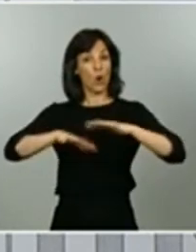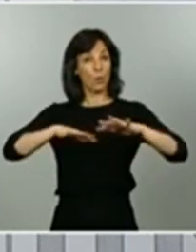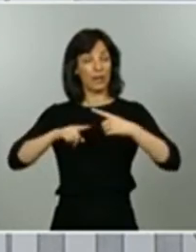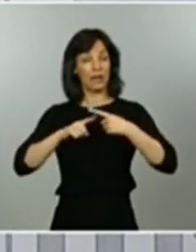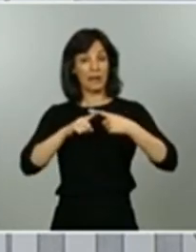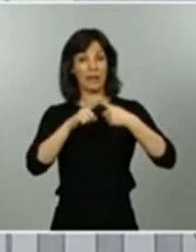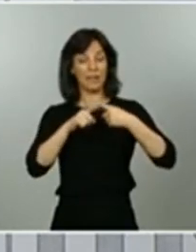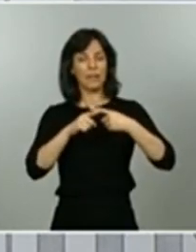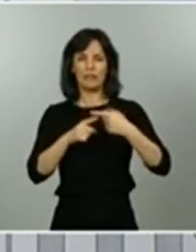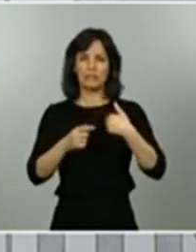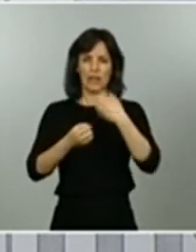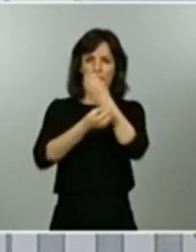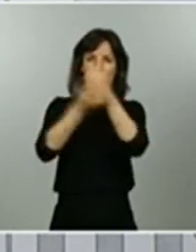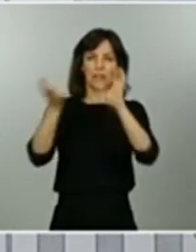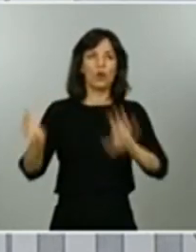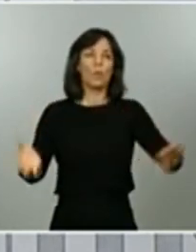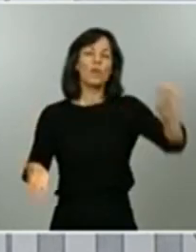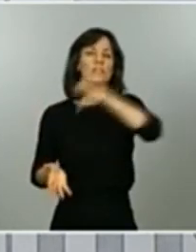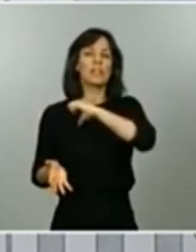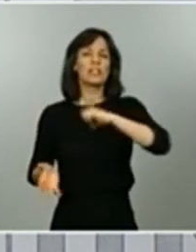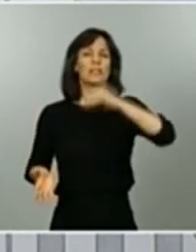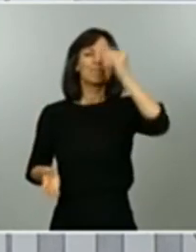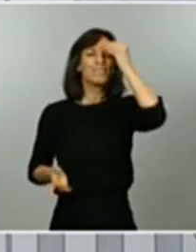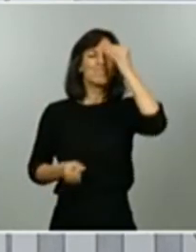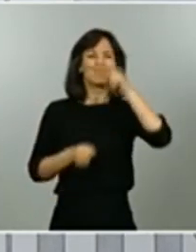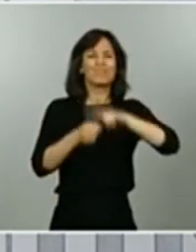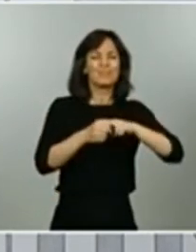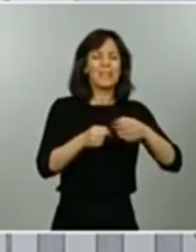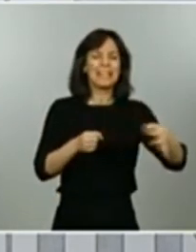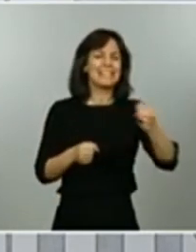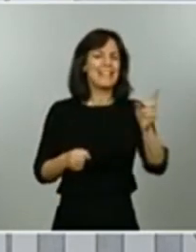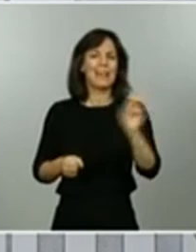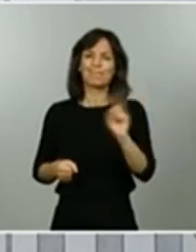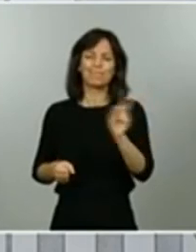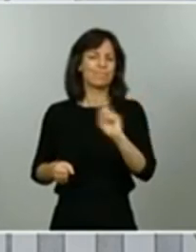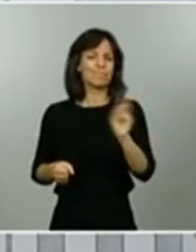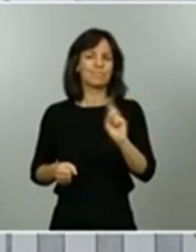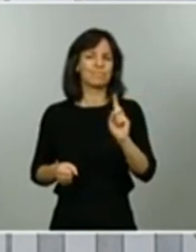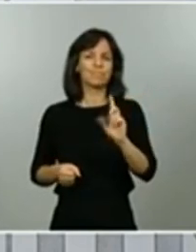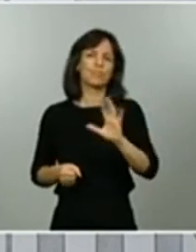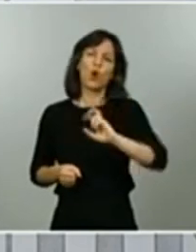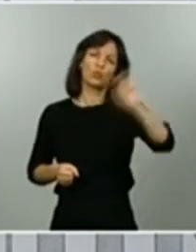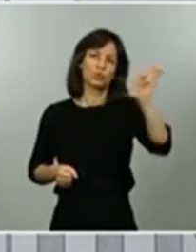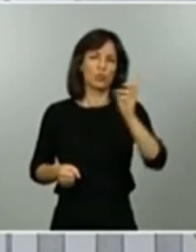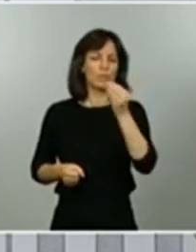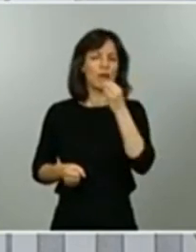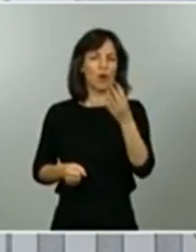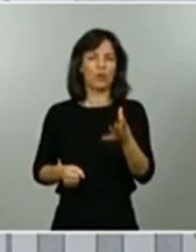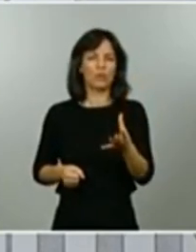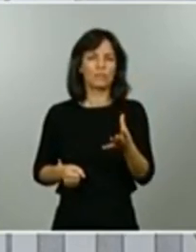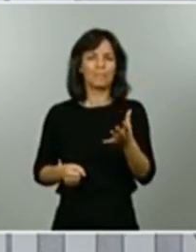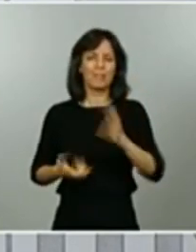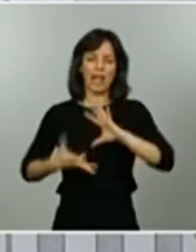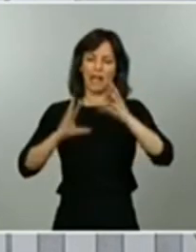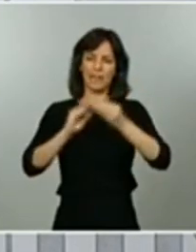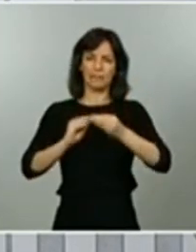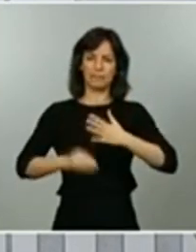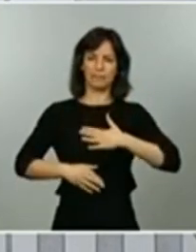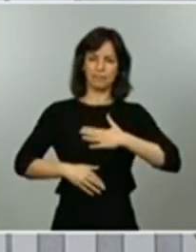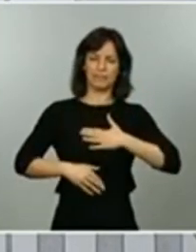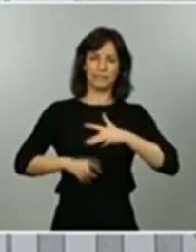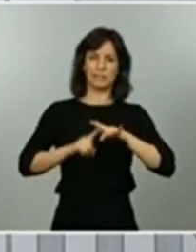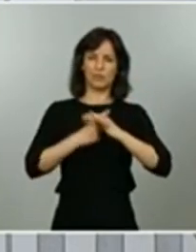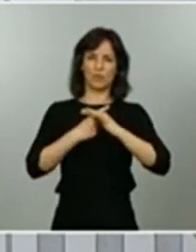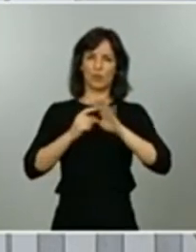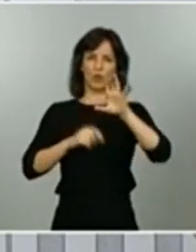autónomas que pensaran que podía haber unidades territoriales que fueran por la razón que fuere se adaptaran mejor a sus circunstancias